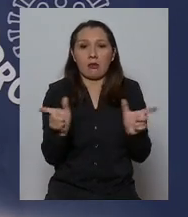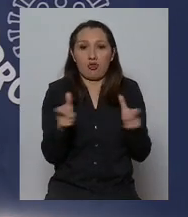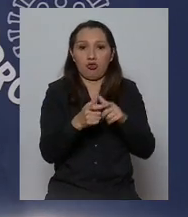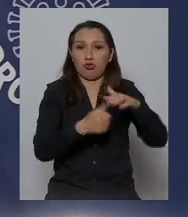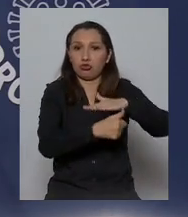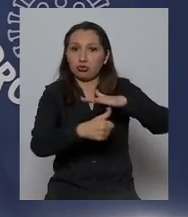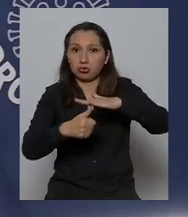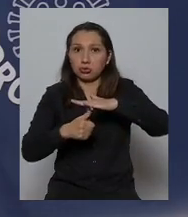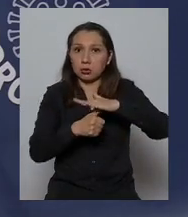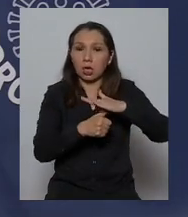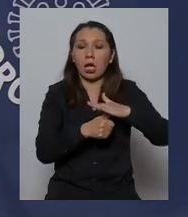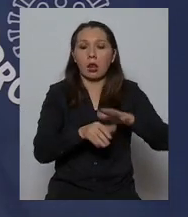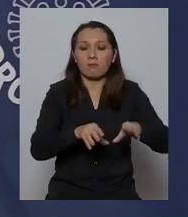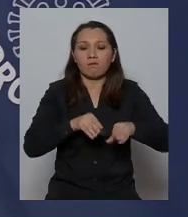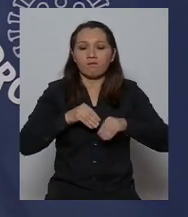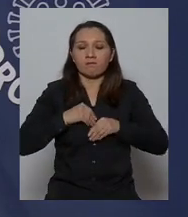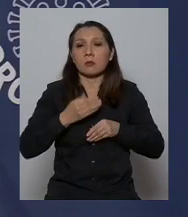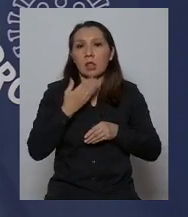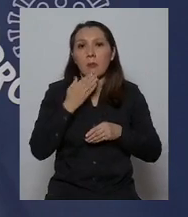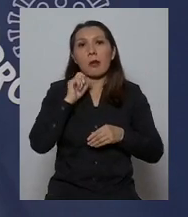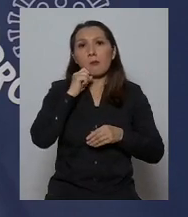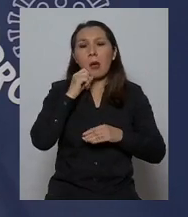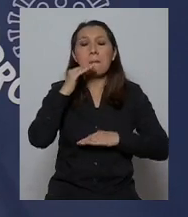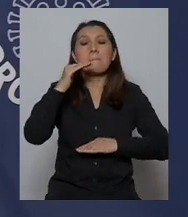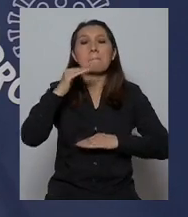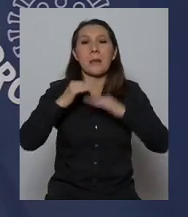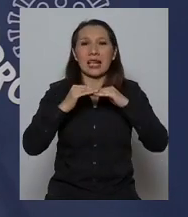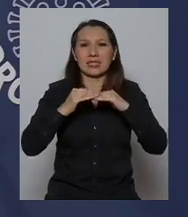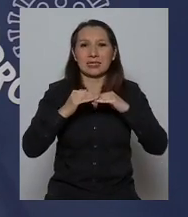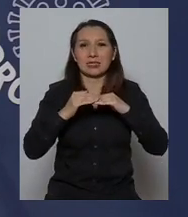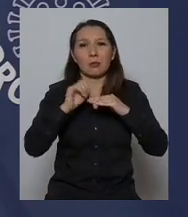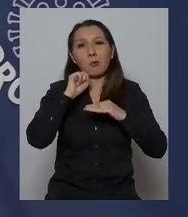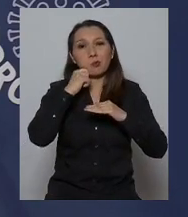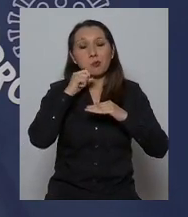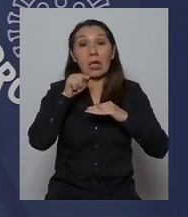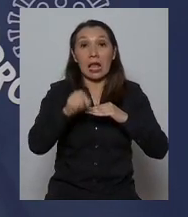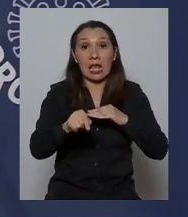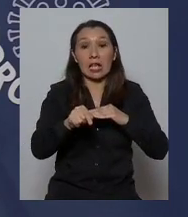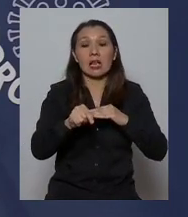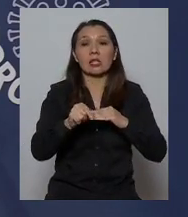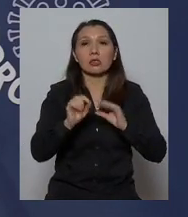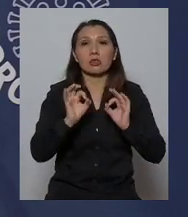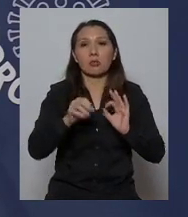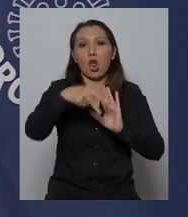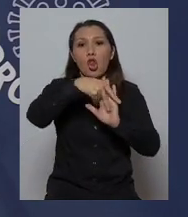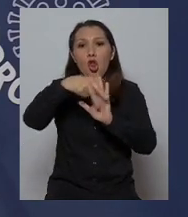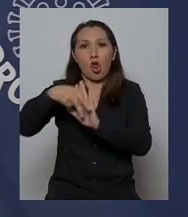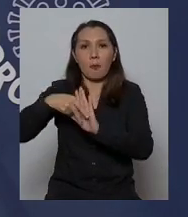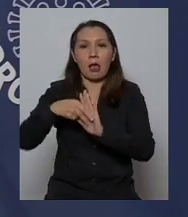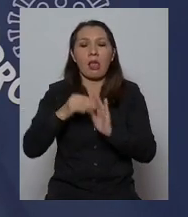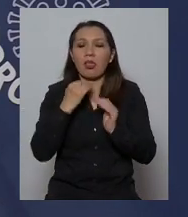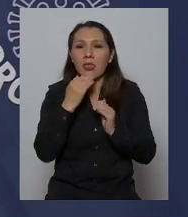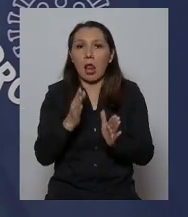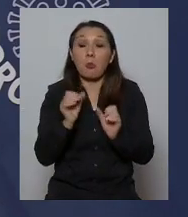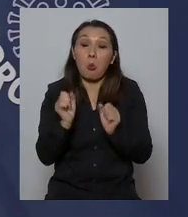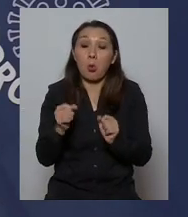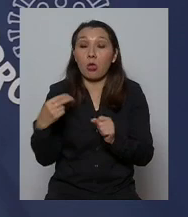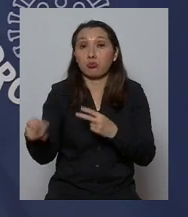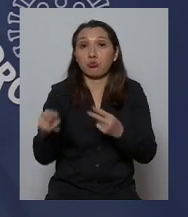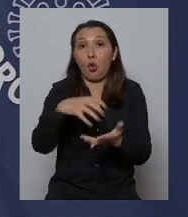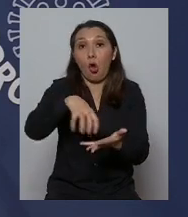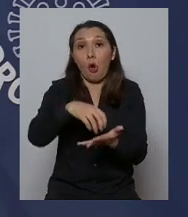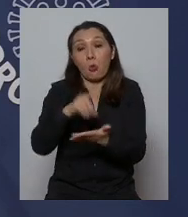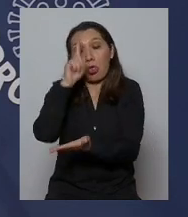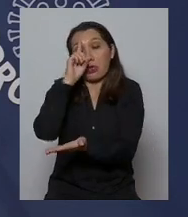comunales lo tomen también como un máximo vale decir que sea esta la normativa independiente que pueden tomar